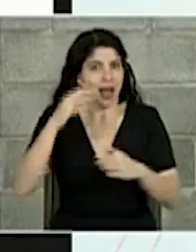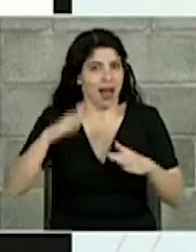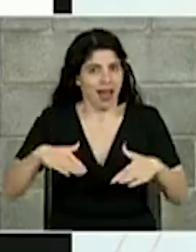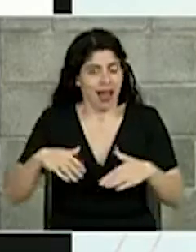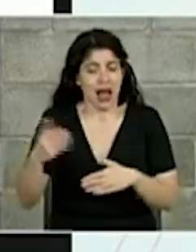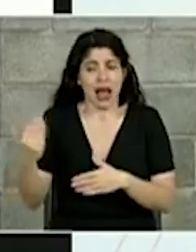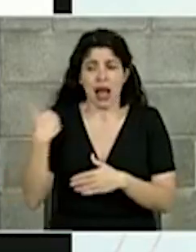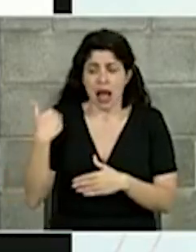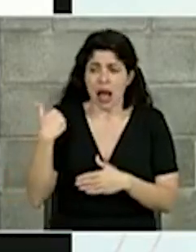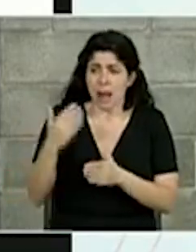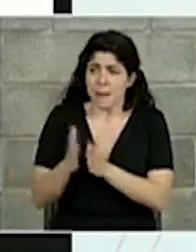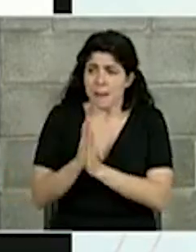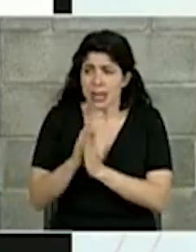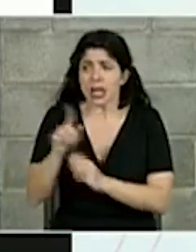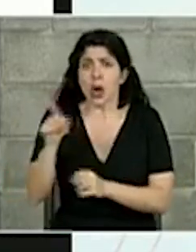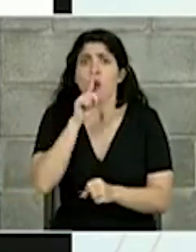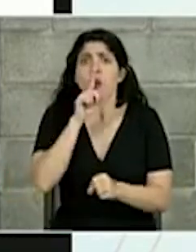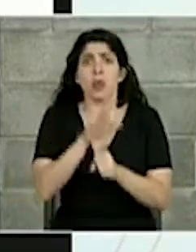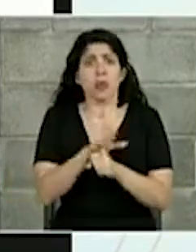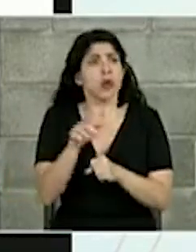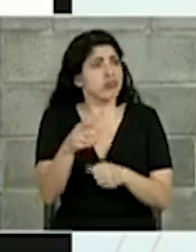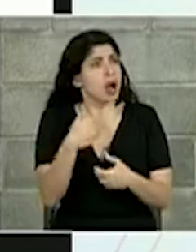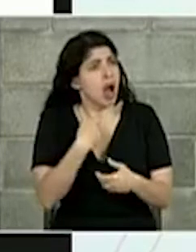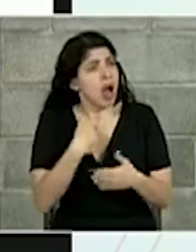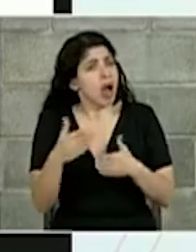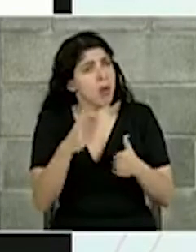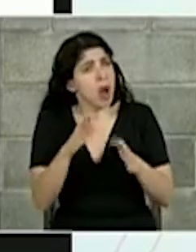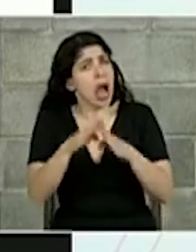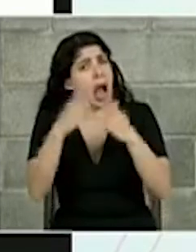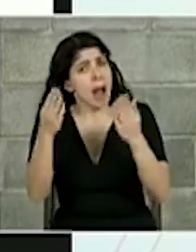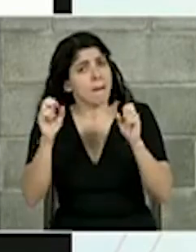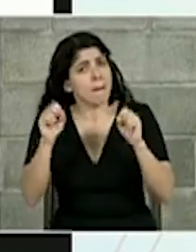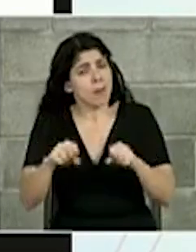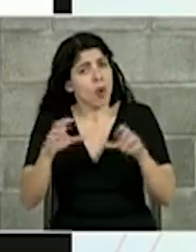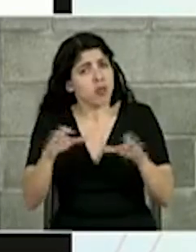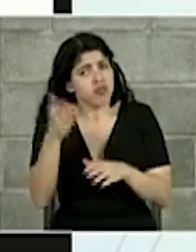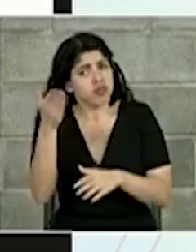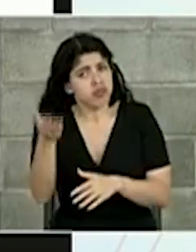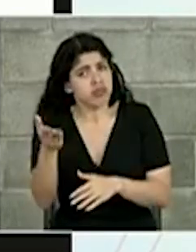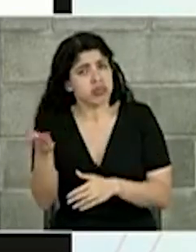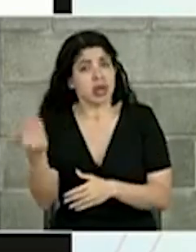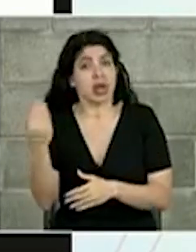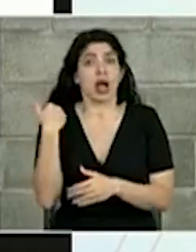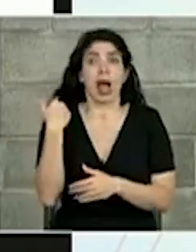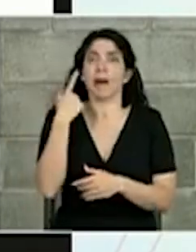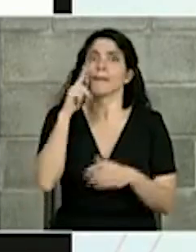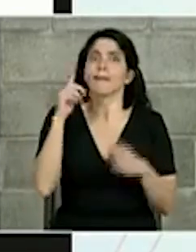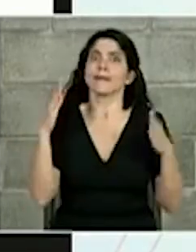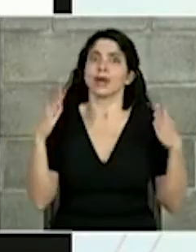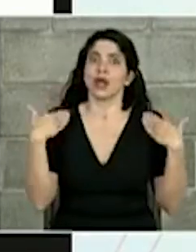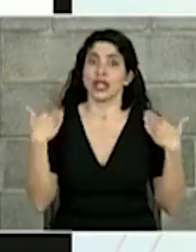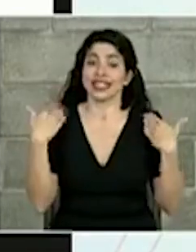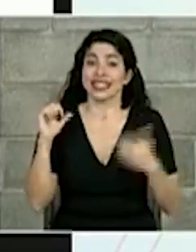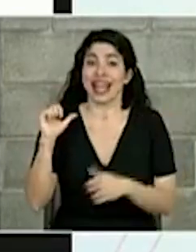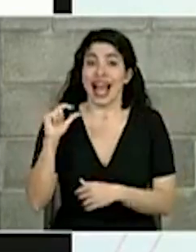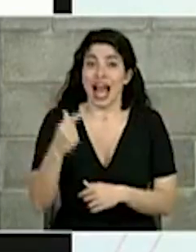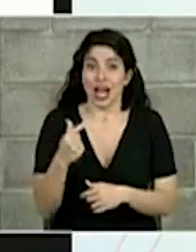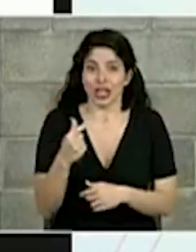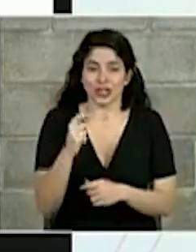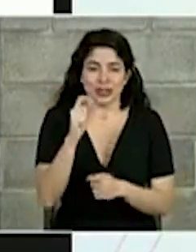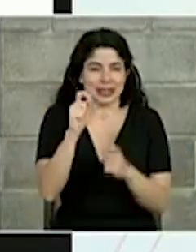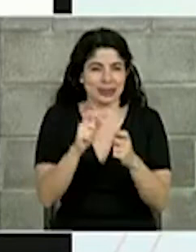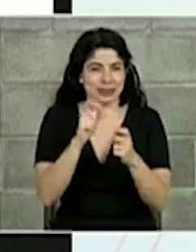compromiso de que íbamos a encontrar una ruta para la apertura, una ruta para la reactivación. Y dichosamente en agosto, más